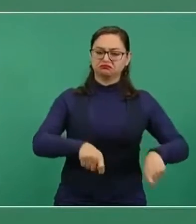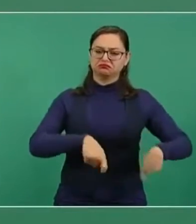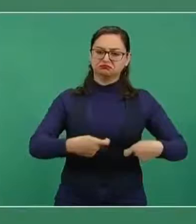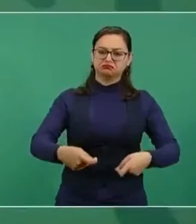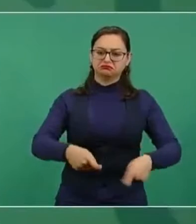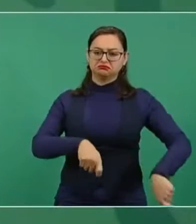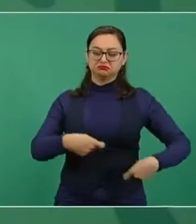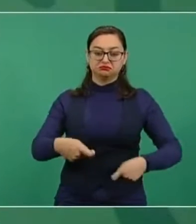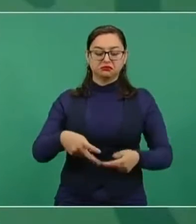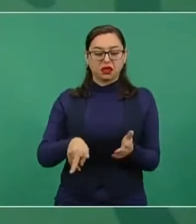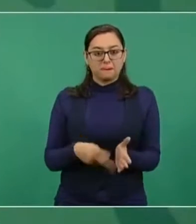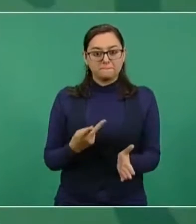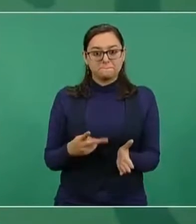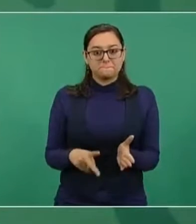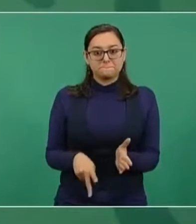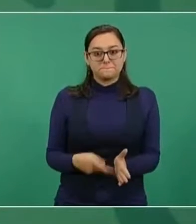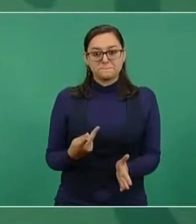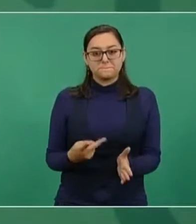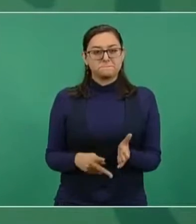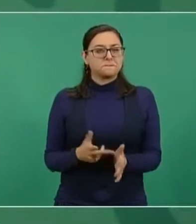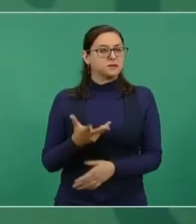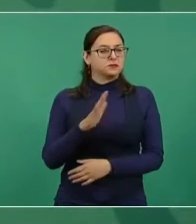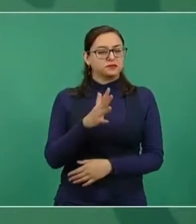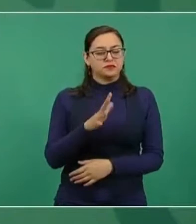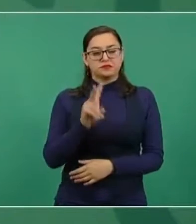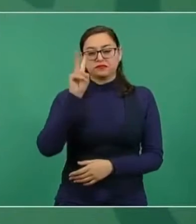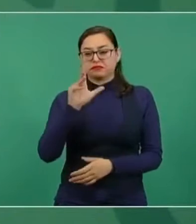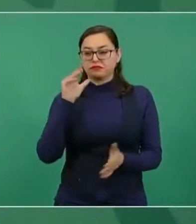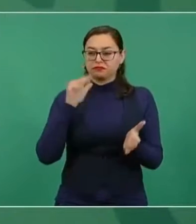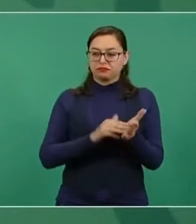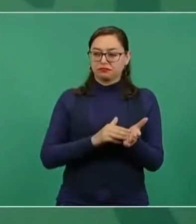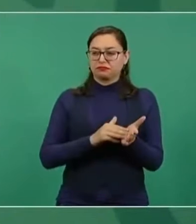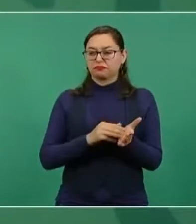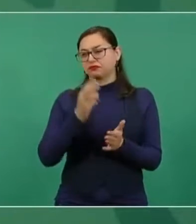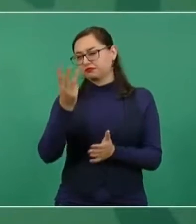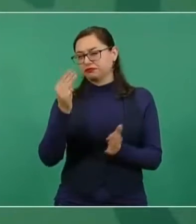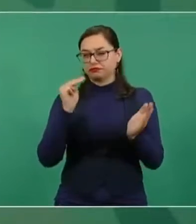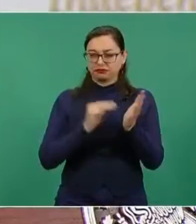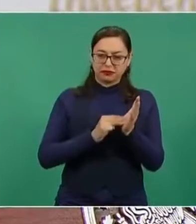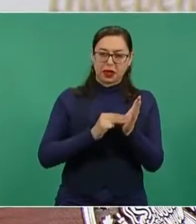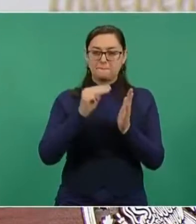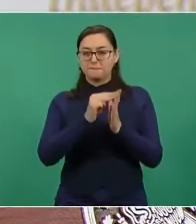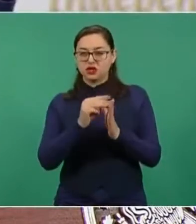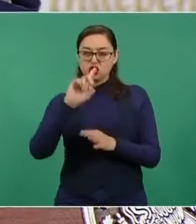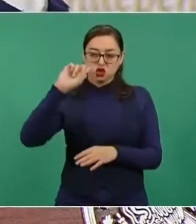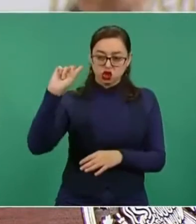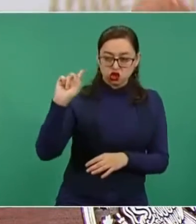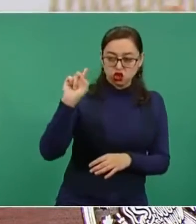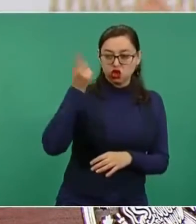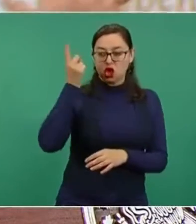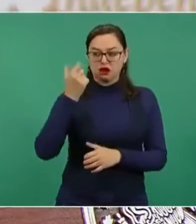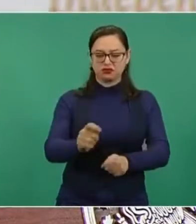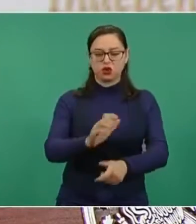de alrededor de dos mil o tres mil millones de dólares por adjudicación